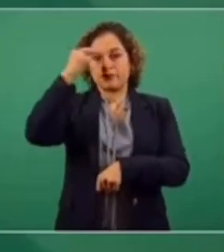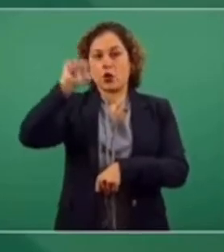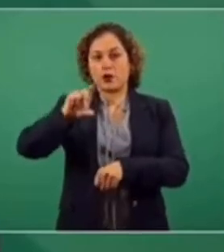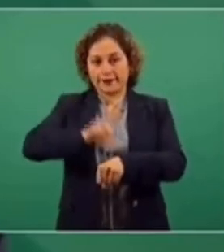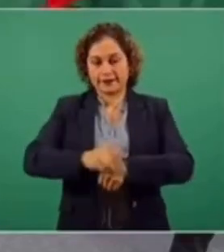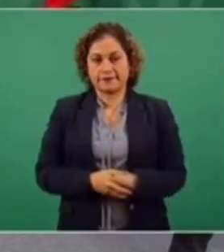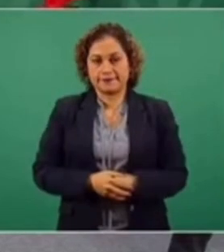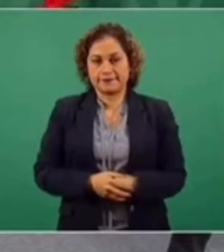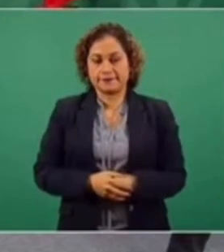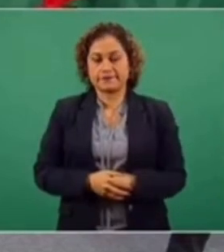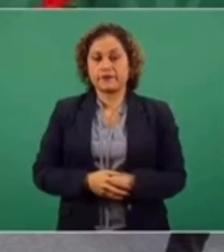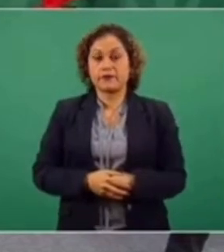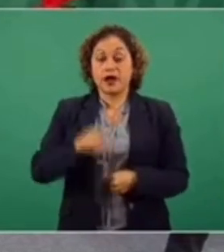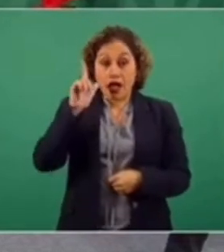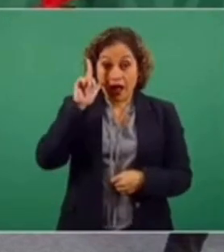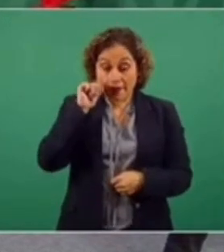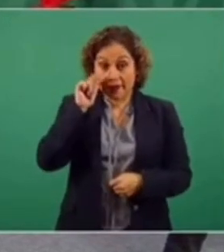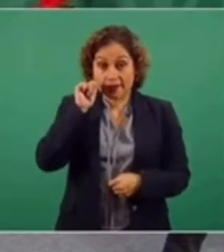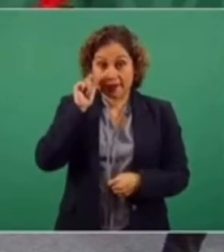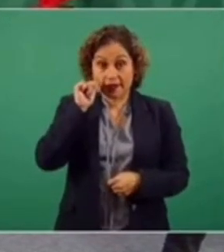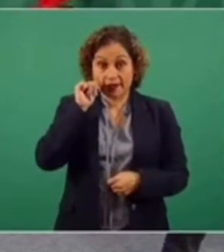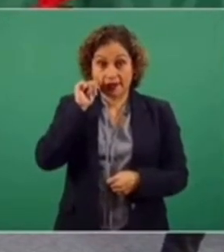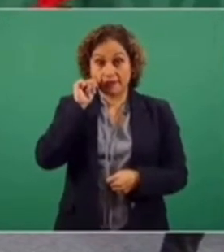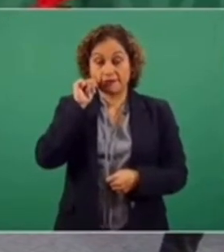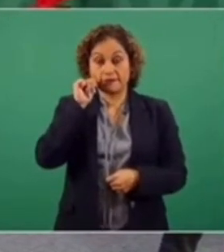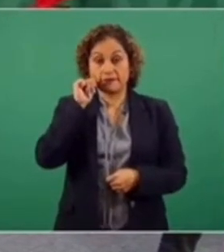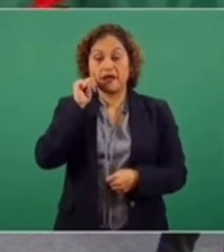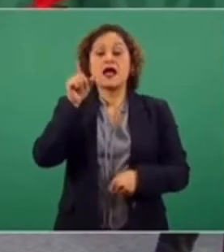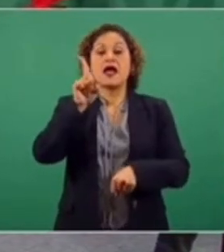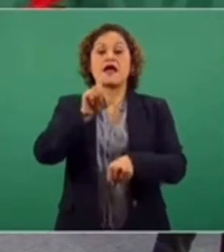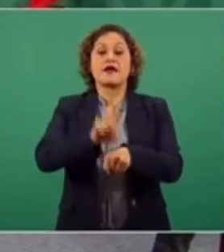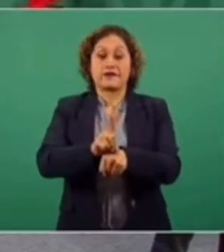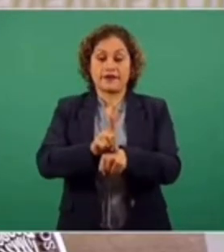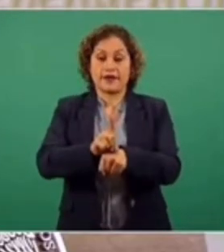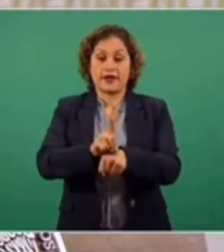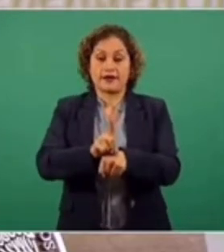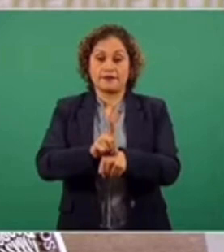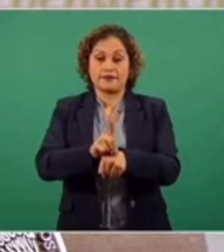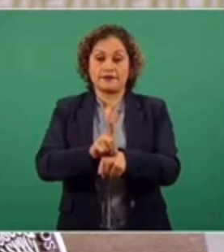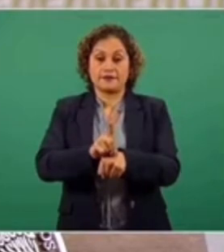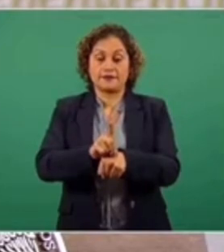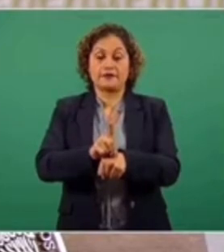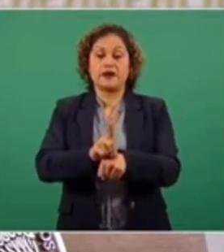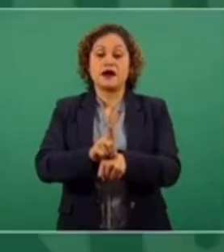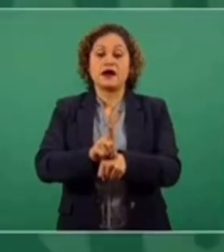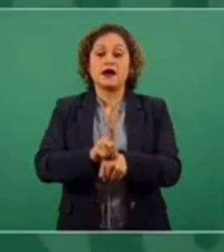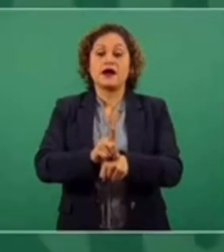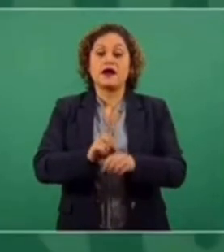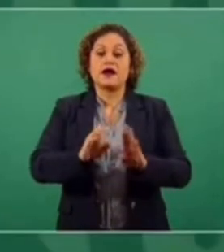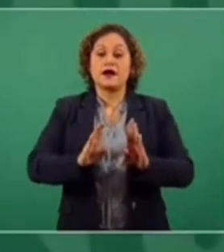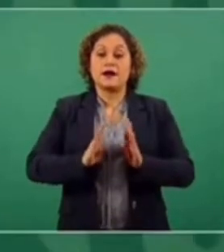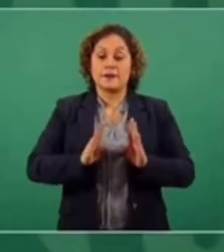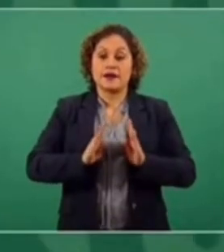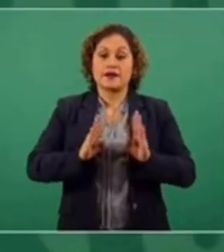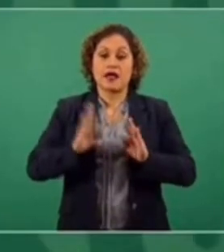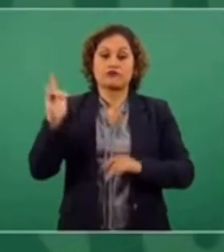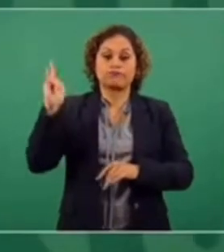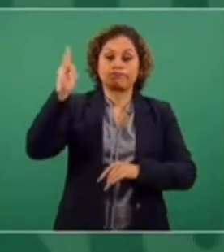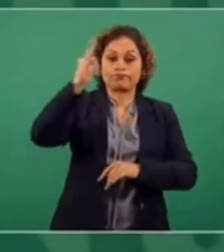Y mañana también, que es el Día de las Fuerzas Armadas, el día de la Fuerza Aérea,